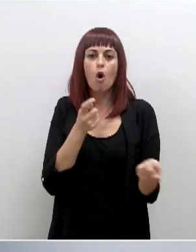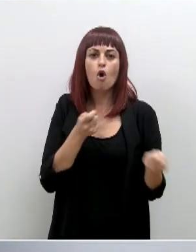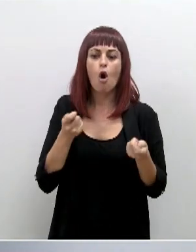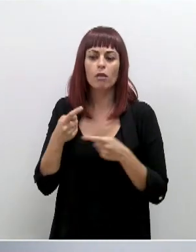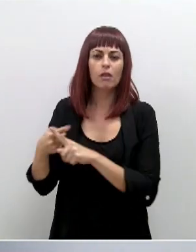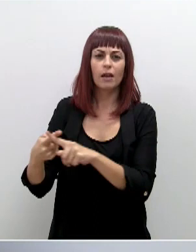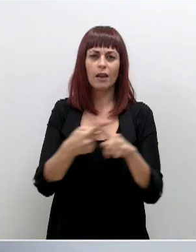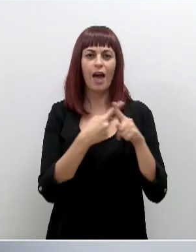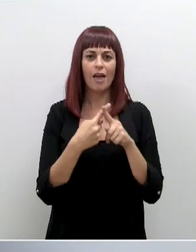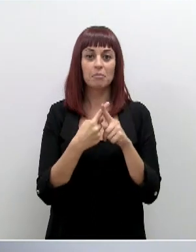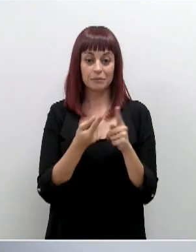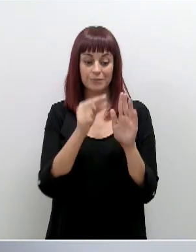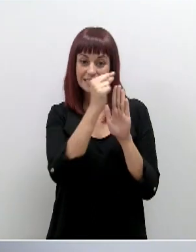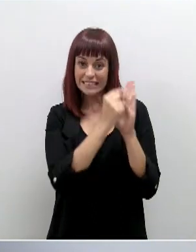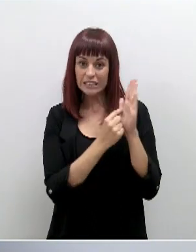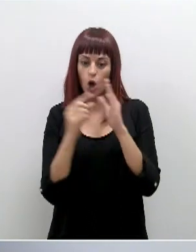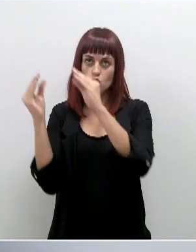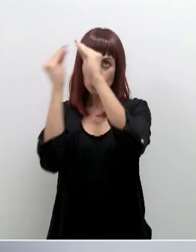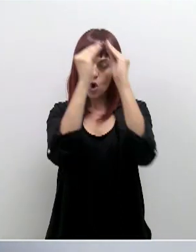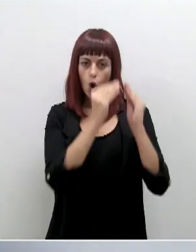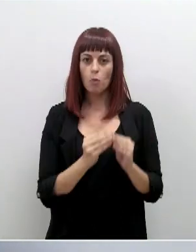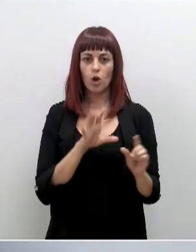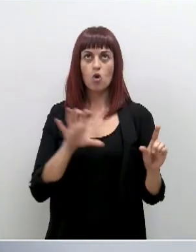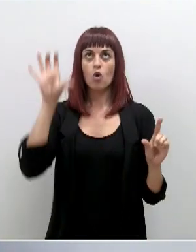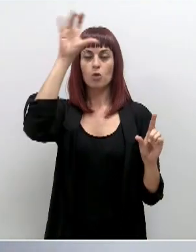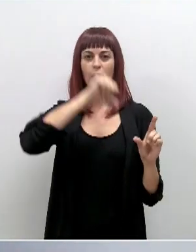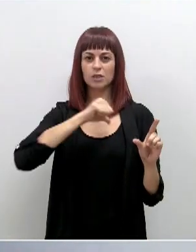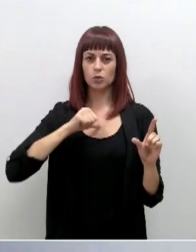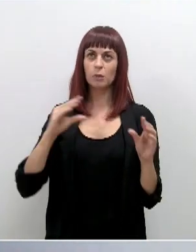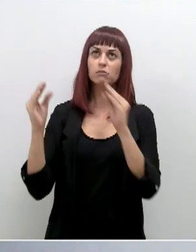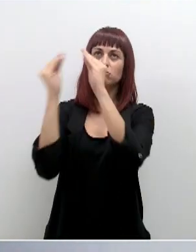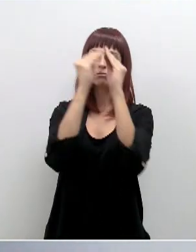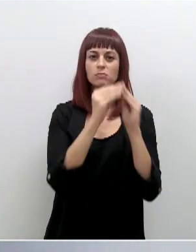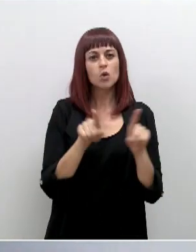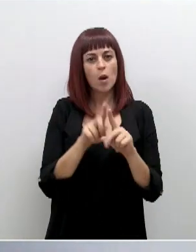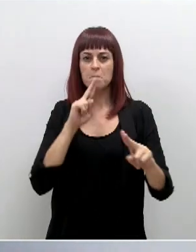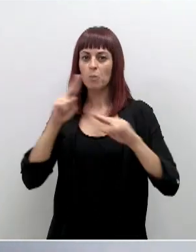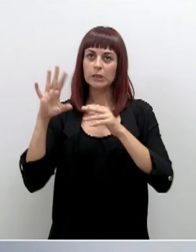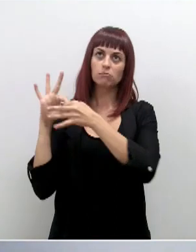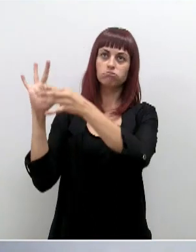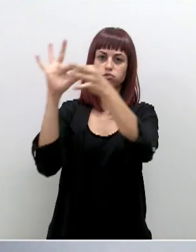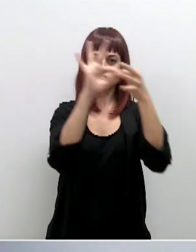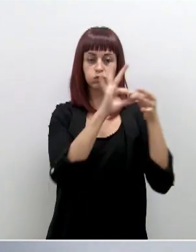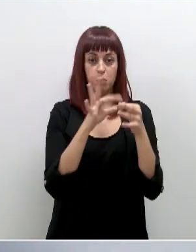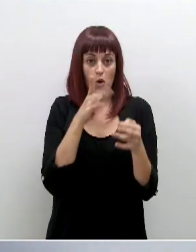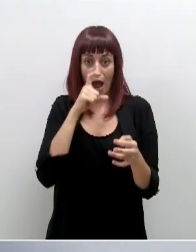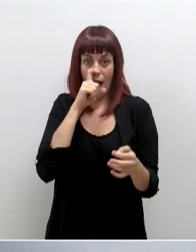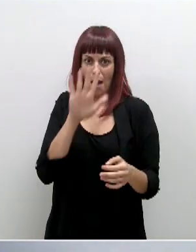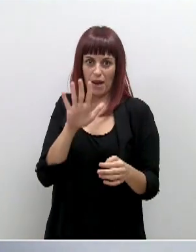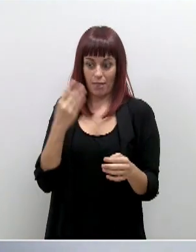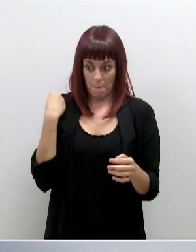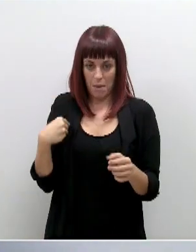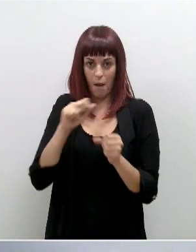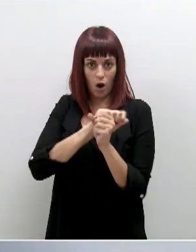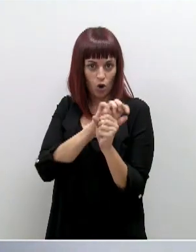con criterios comunes a todas las comunidades autónomas y que permitieran una respuesta conjunta a una amenaza global como es el COVID